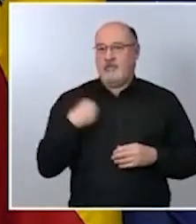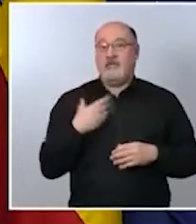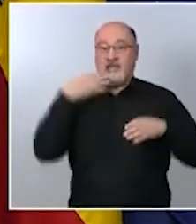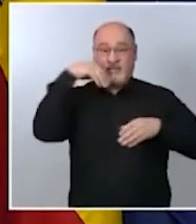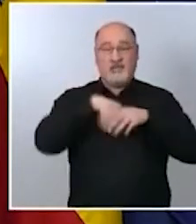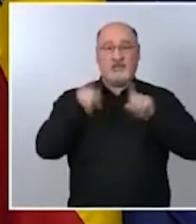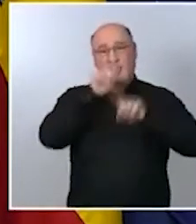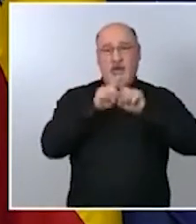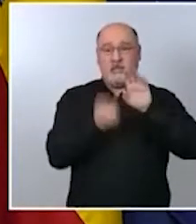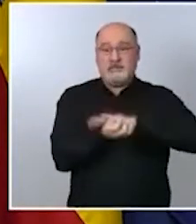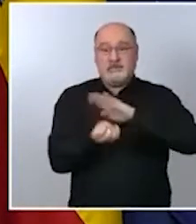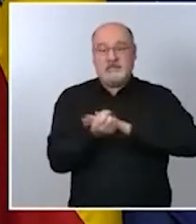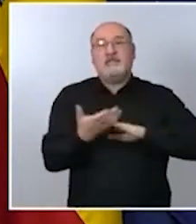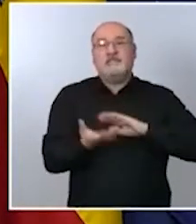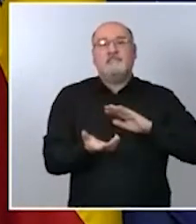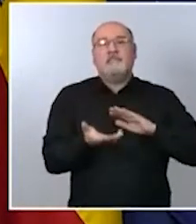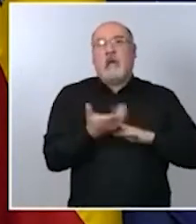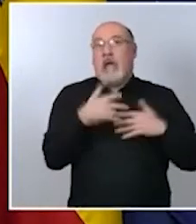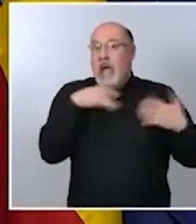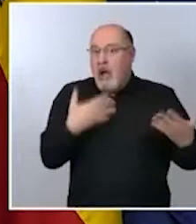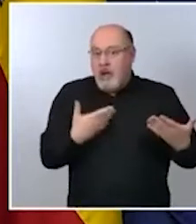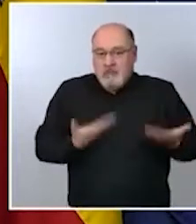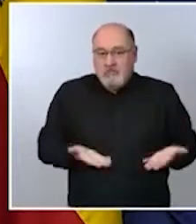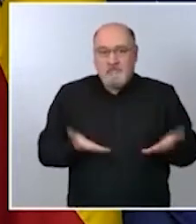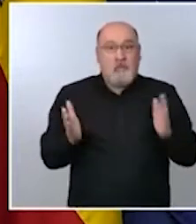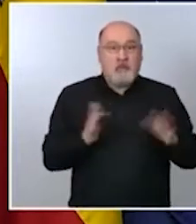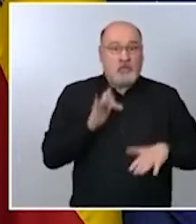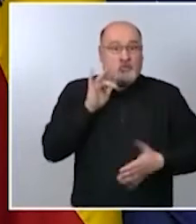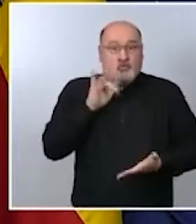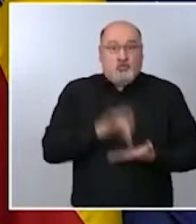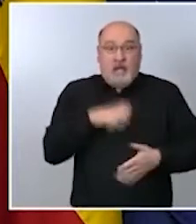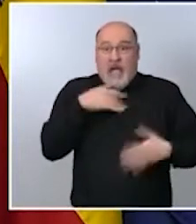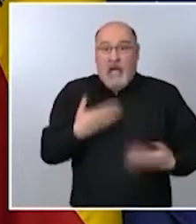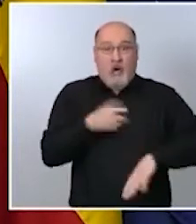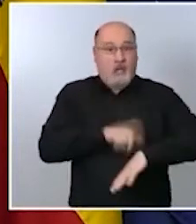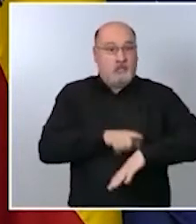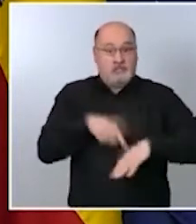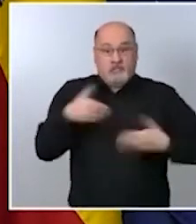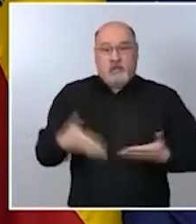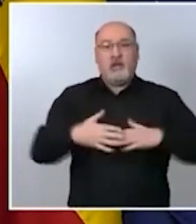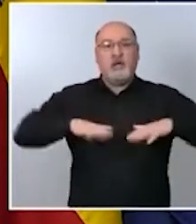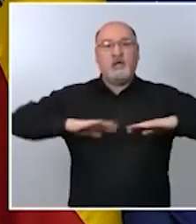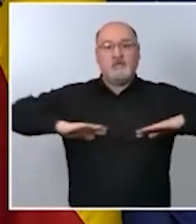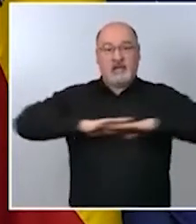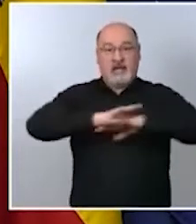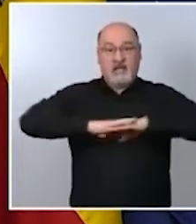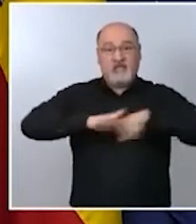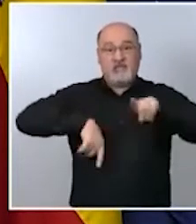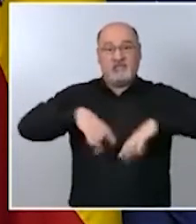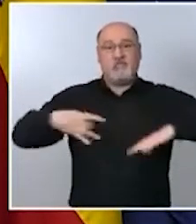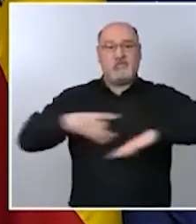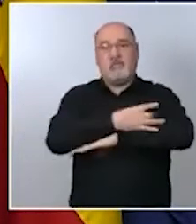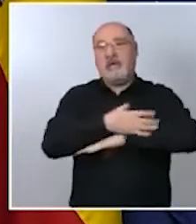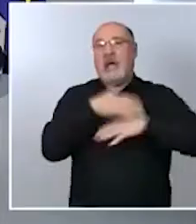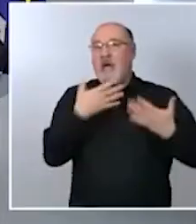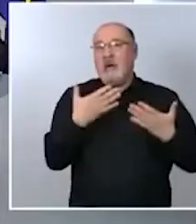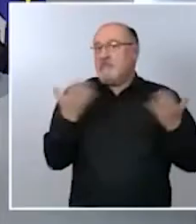no me consta que al momento actual haya ninguna en la red ferroviaria que me indicas